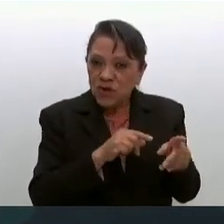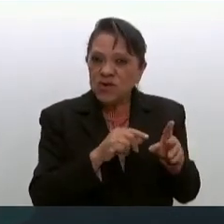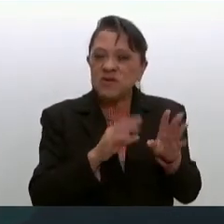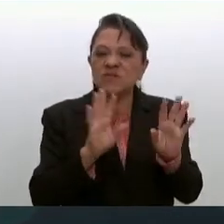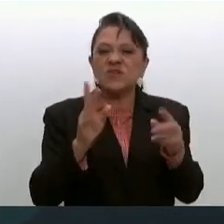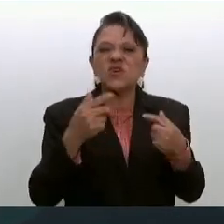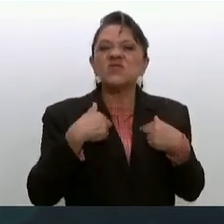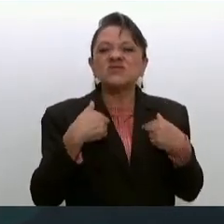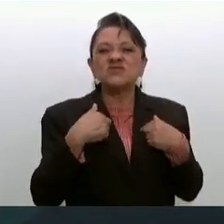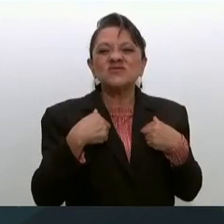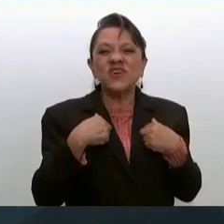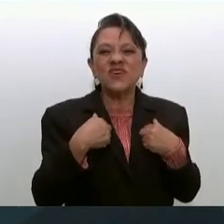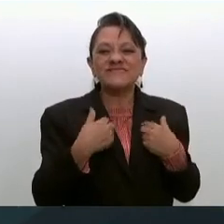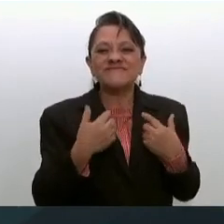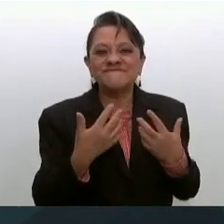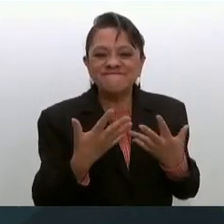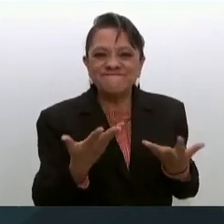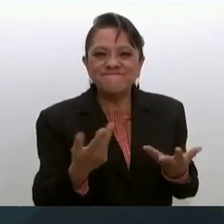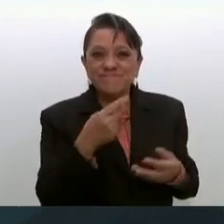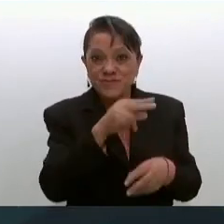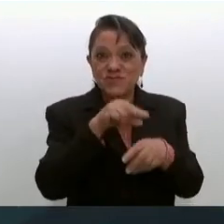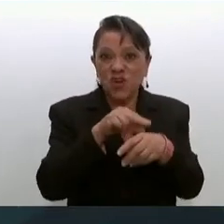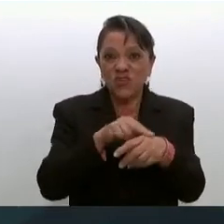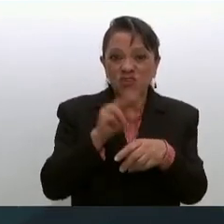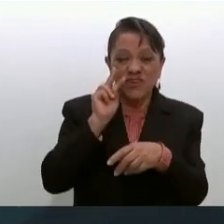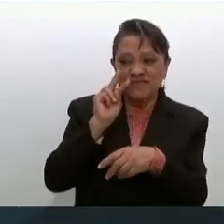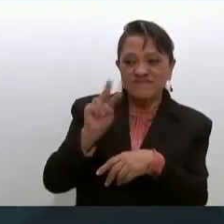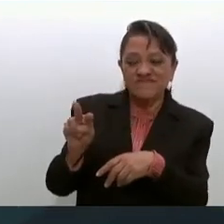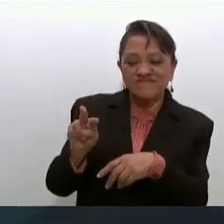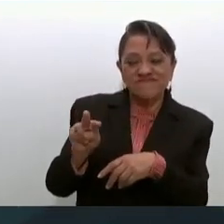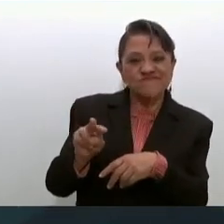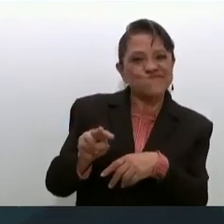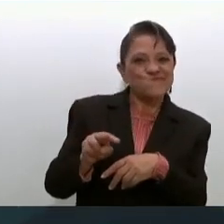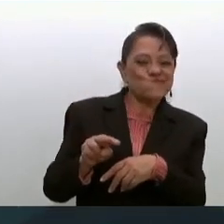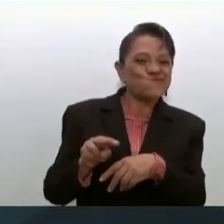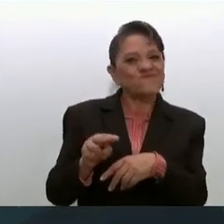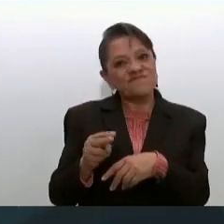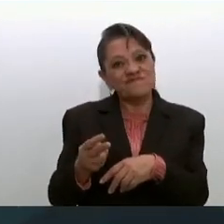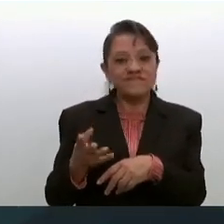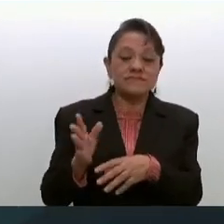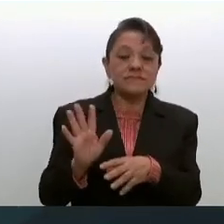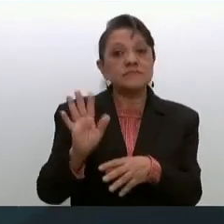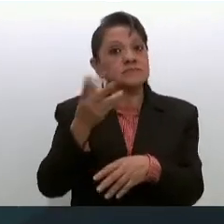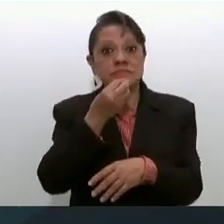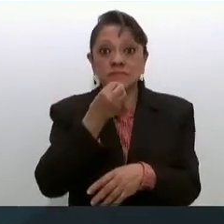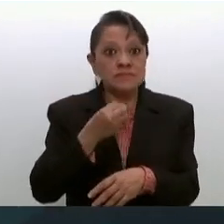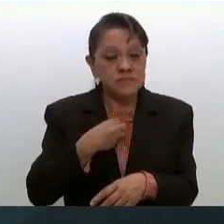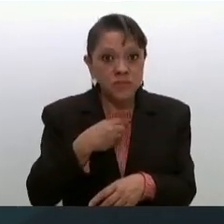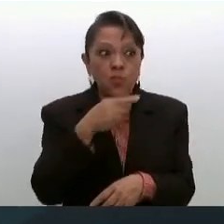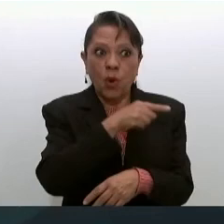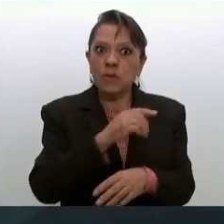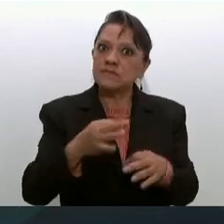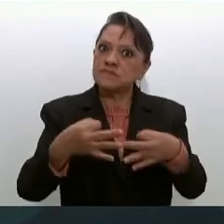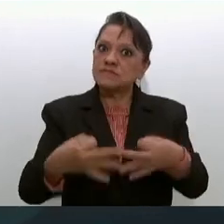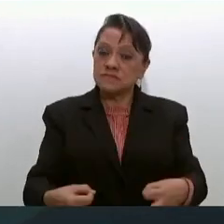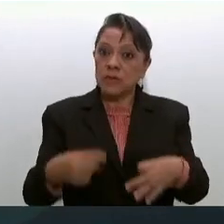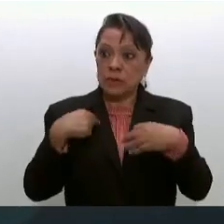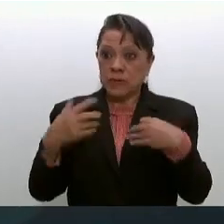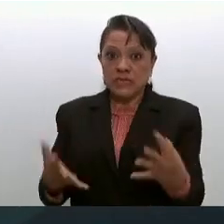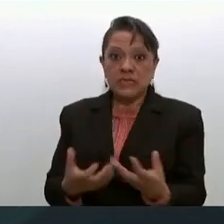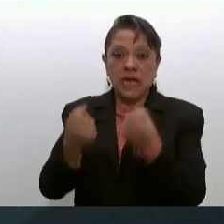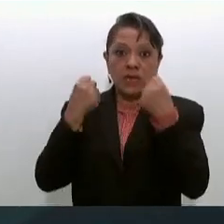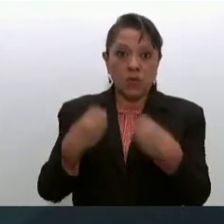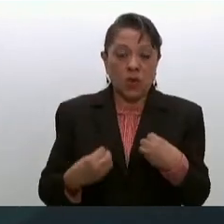simpatizábamos nosotros eso antes y él me salvó la vida por eso